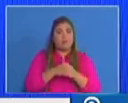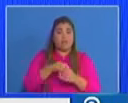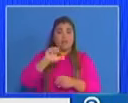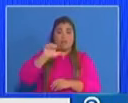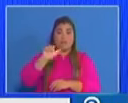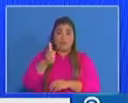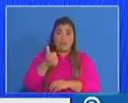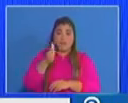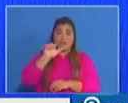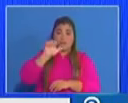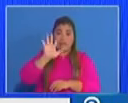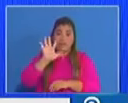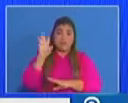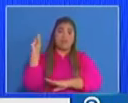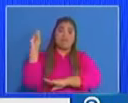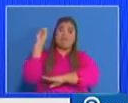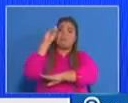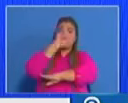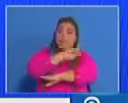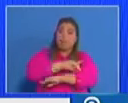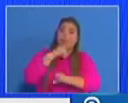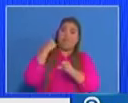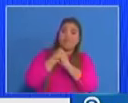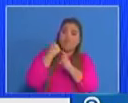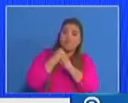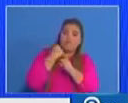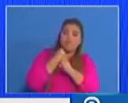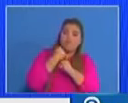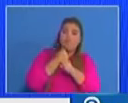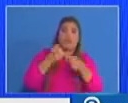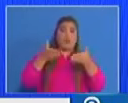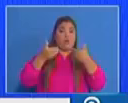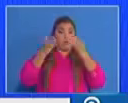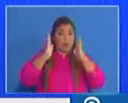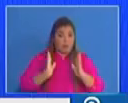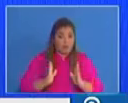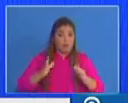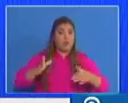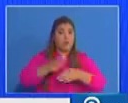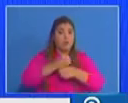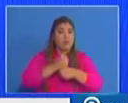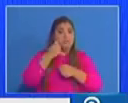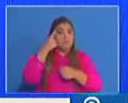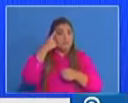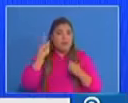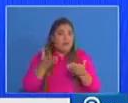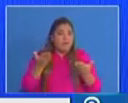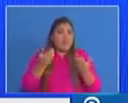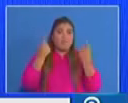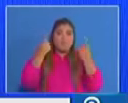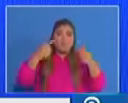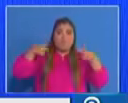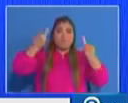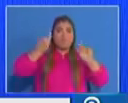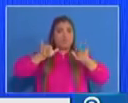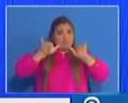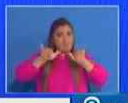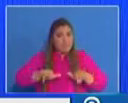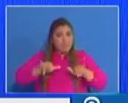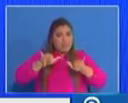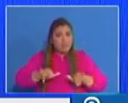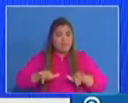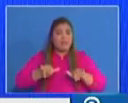de esfuerzo que la sociedad ha desarrollado para lograr mantener de alguna